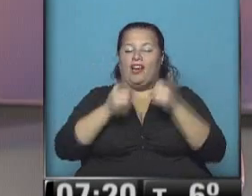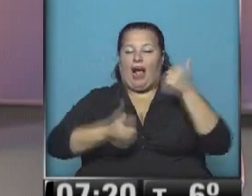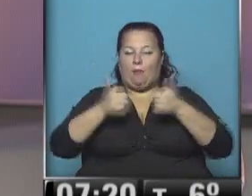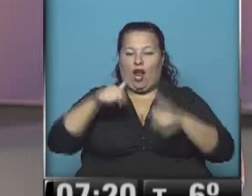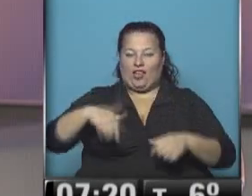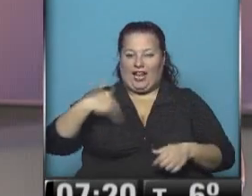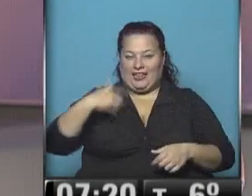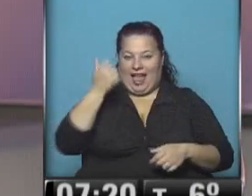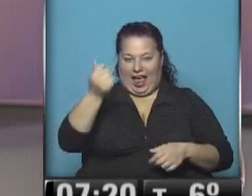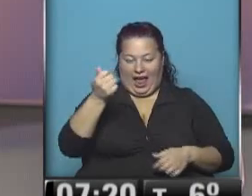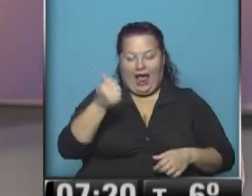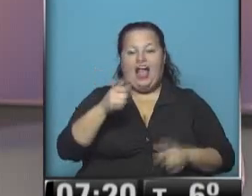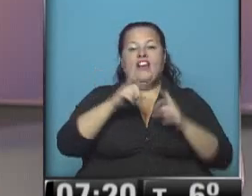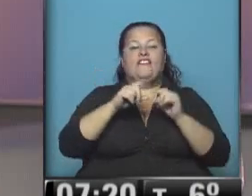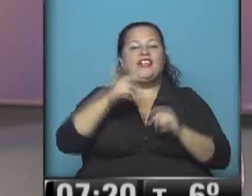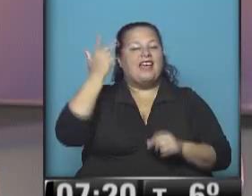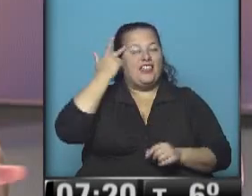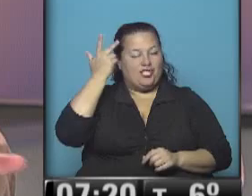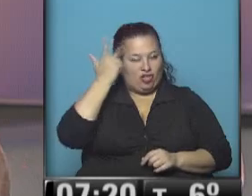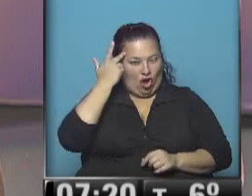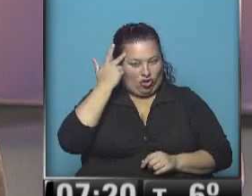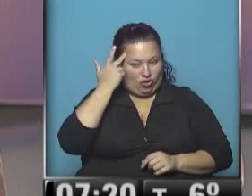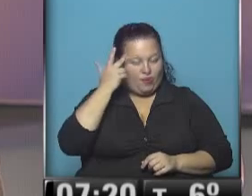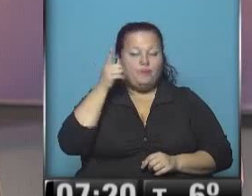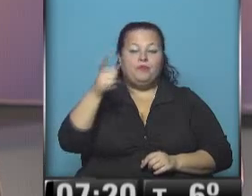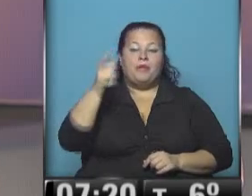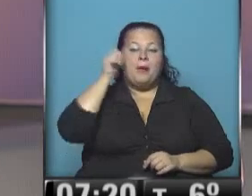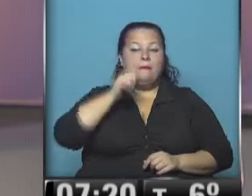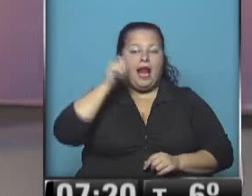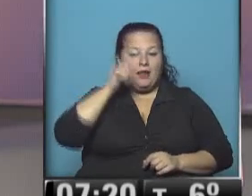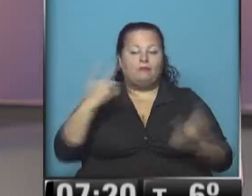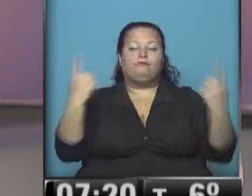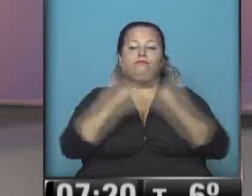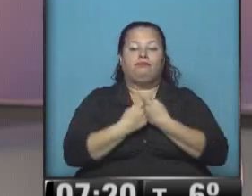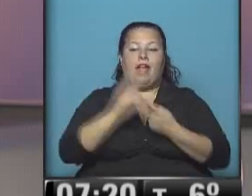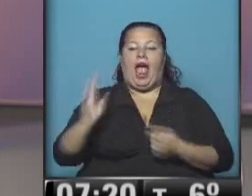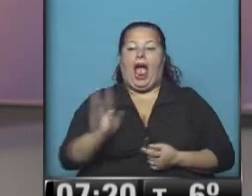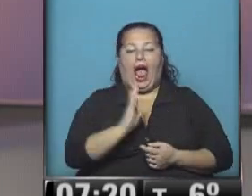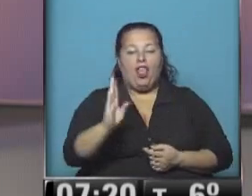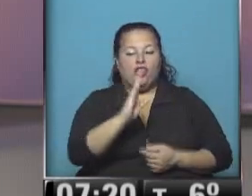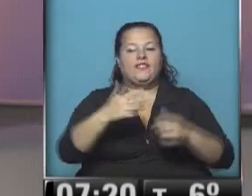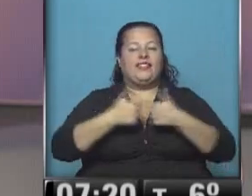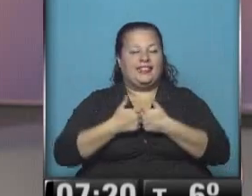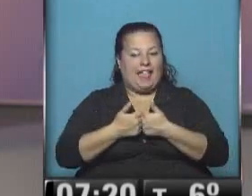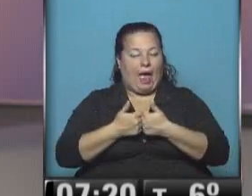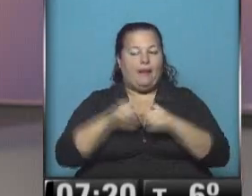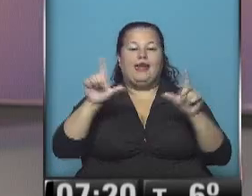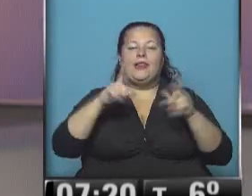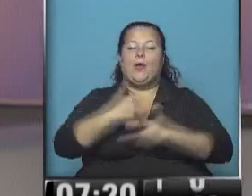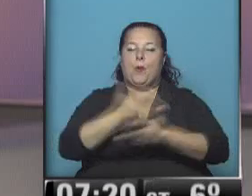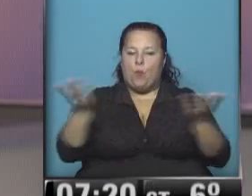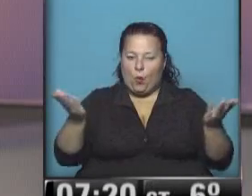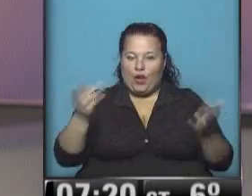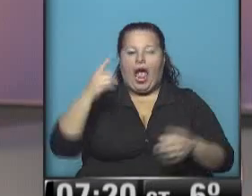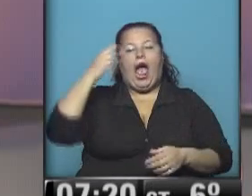primera división, de la fecha 18. Allí en Mar del Plata se van a enfrentar Aldo Sibi y Temperley por la pantalla de la televisión